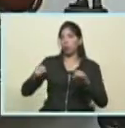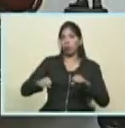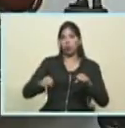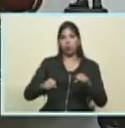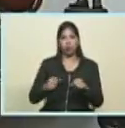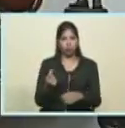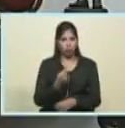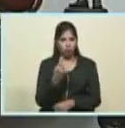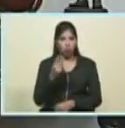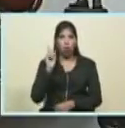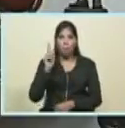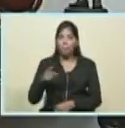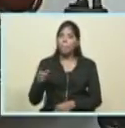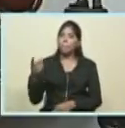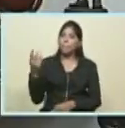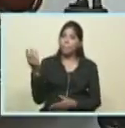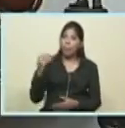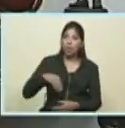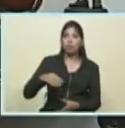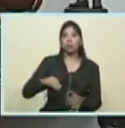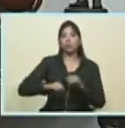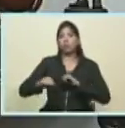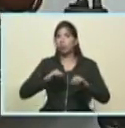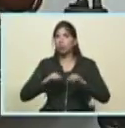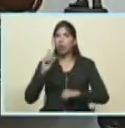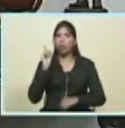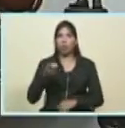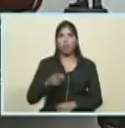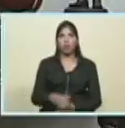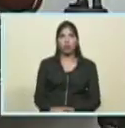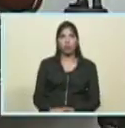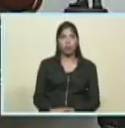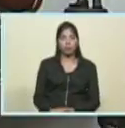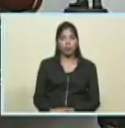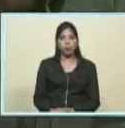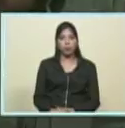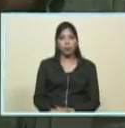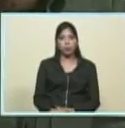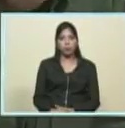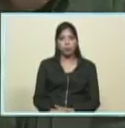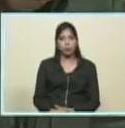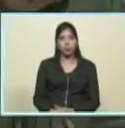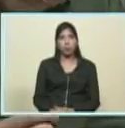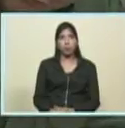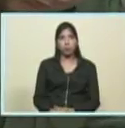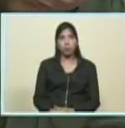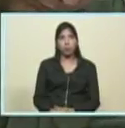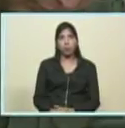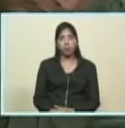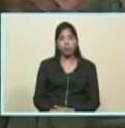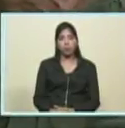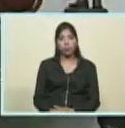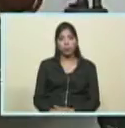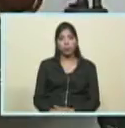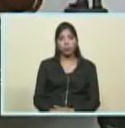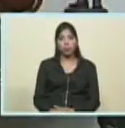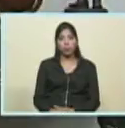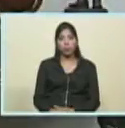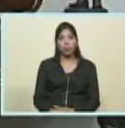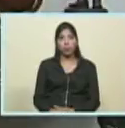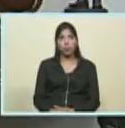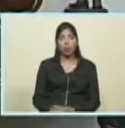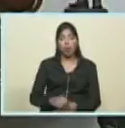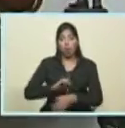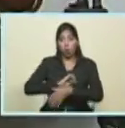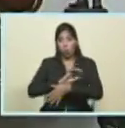para llegar con nuestra mano como tantas veces ha llegado cuando la hemos necesitado la solidaridad del alba